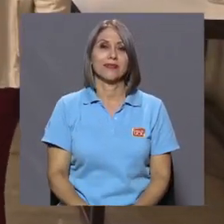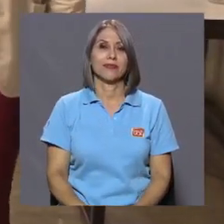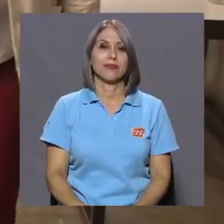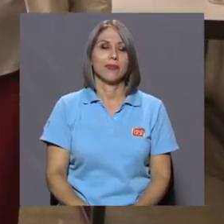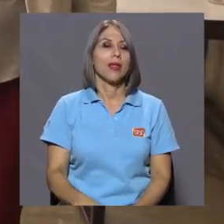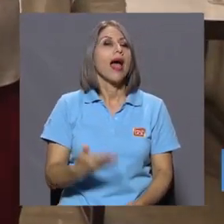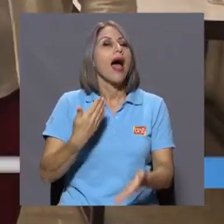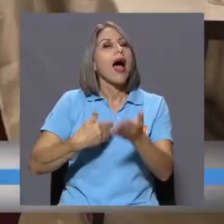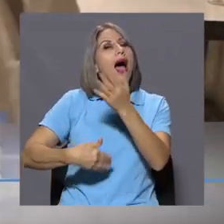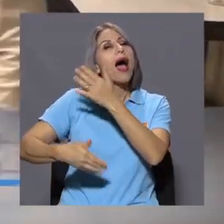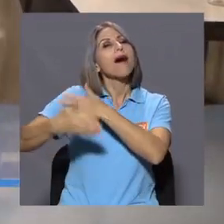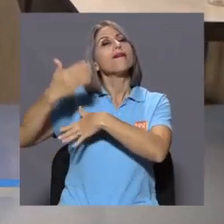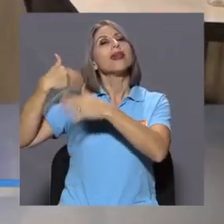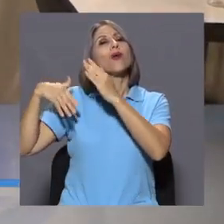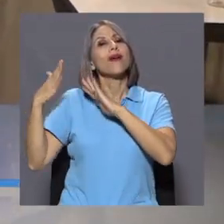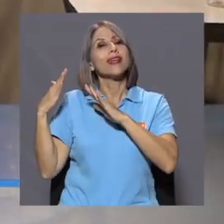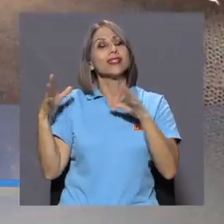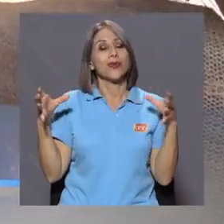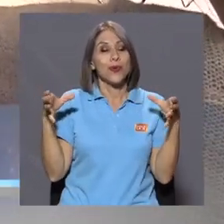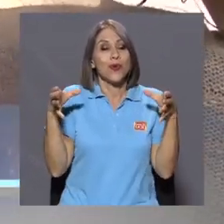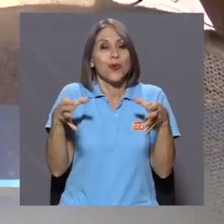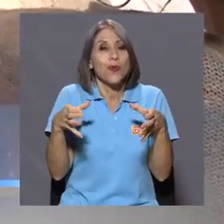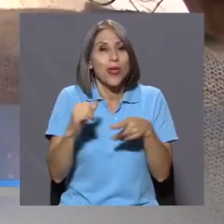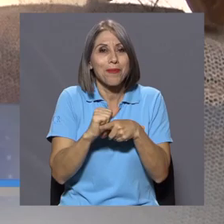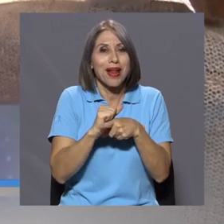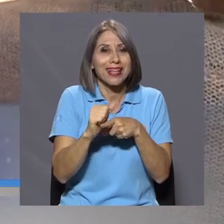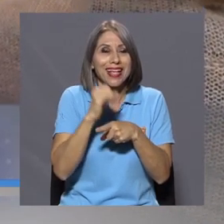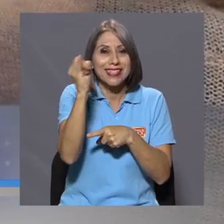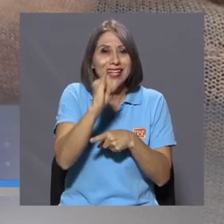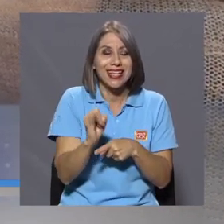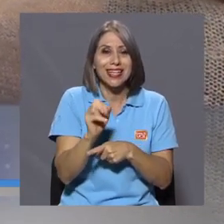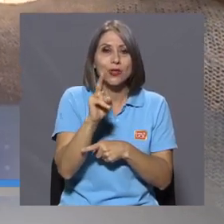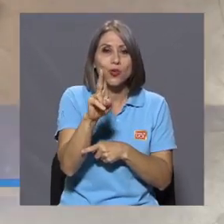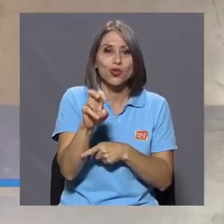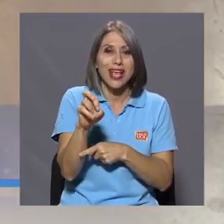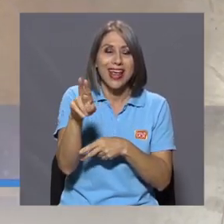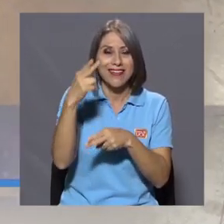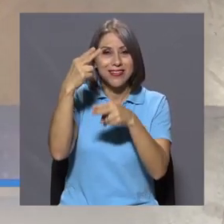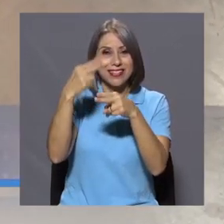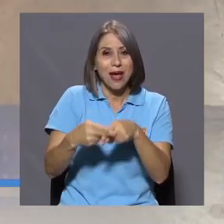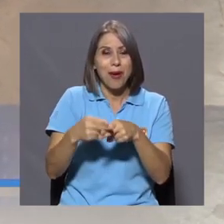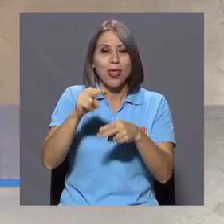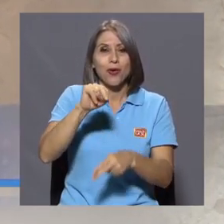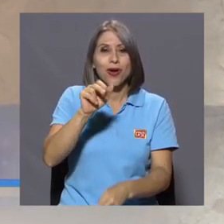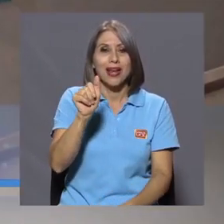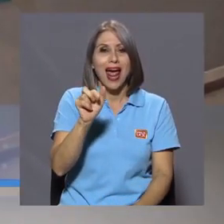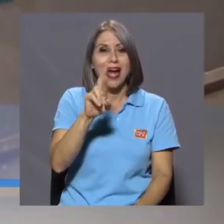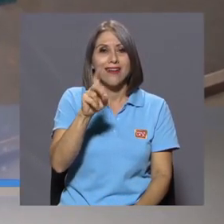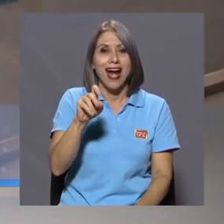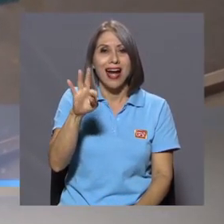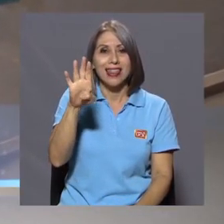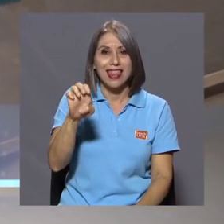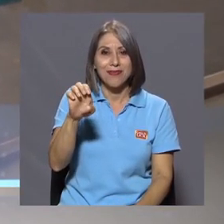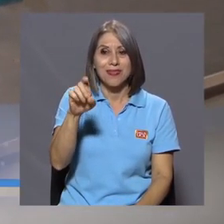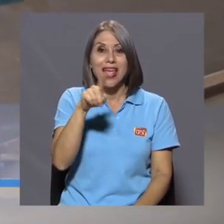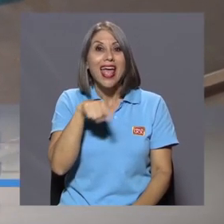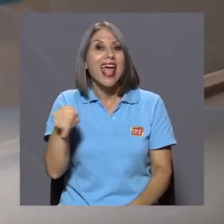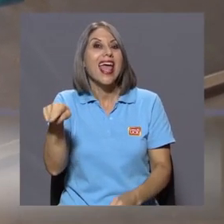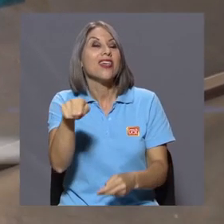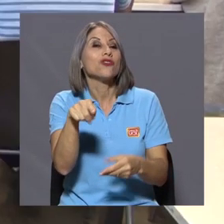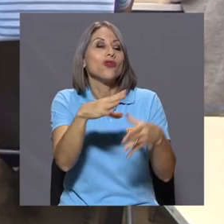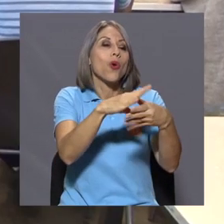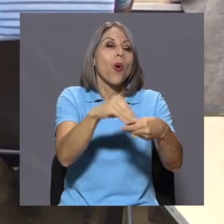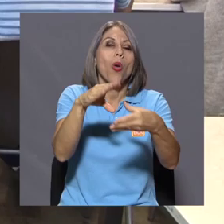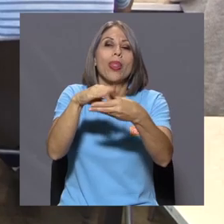Había una vez un grupo de prácticas artísticas de la UCR llamado Narrarte, que contaba historias a los estudiantes de arquitectura para que